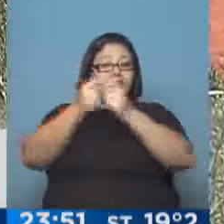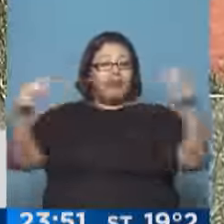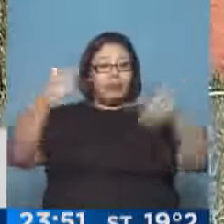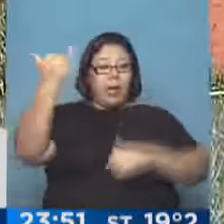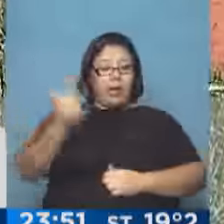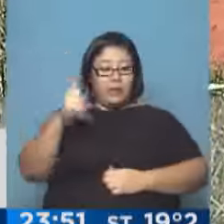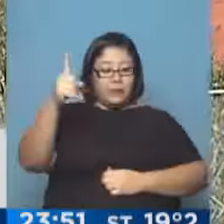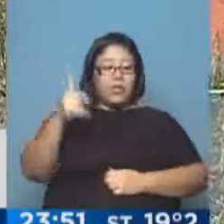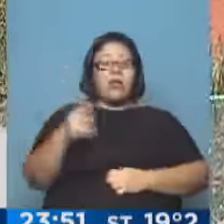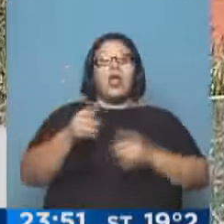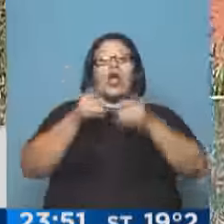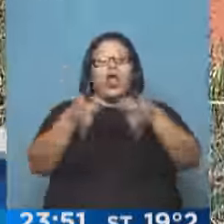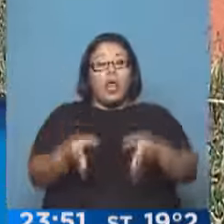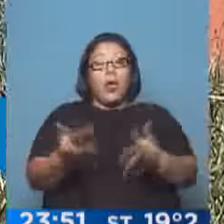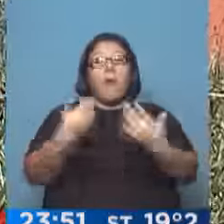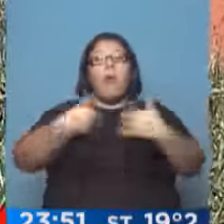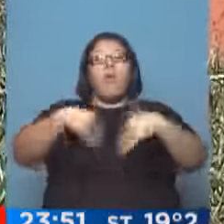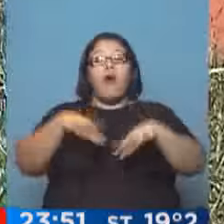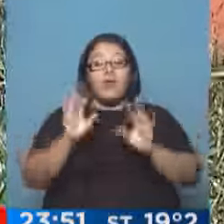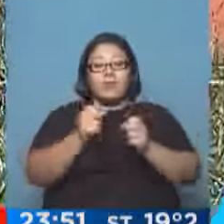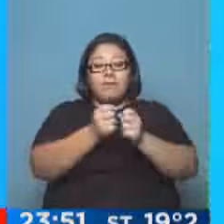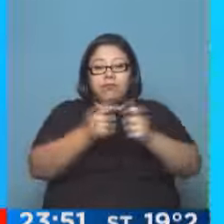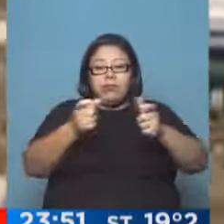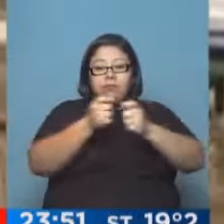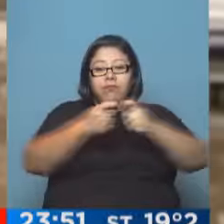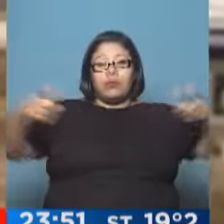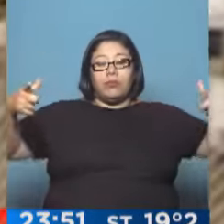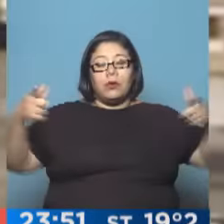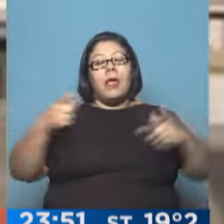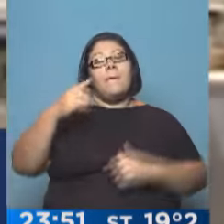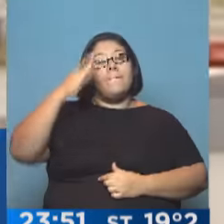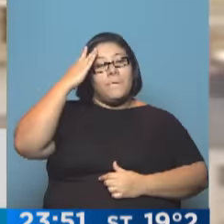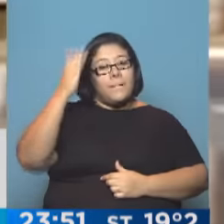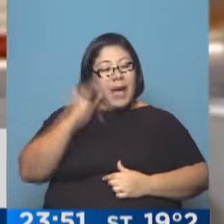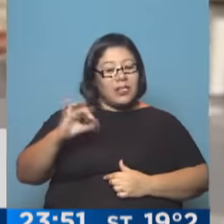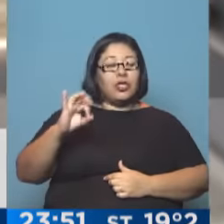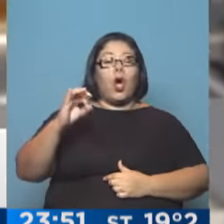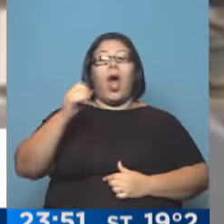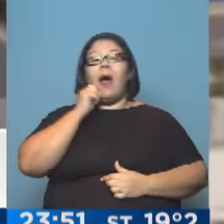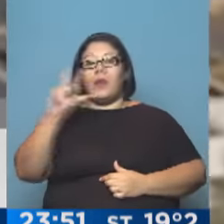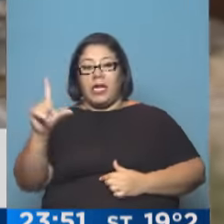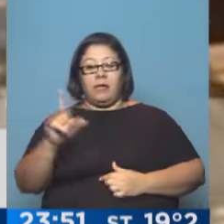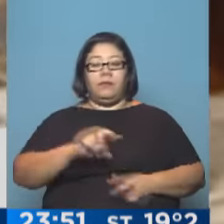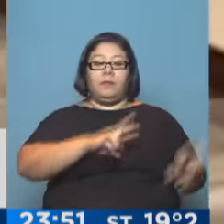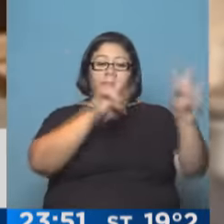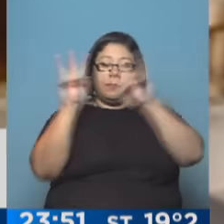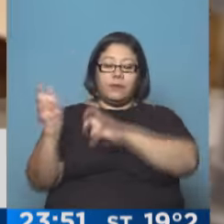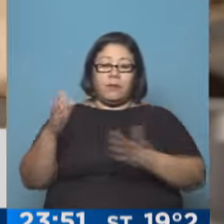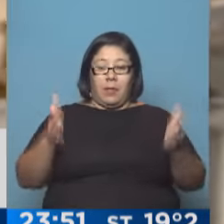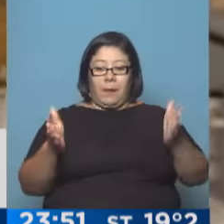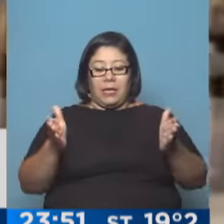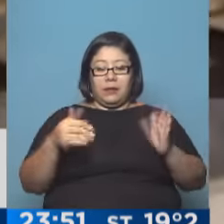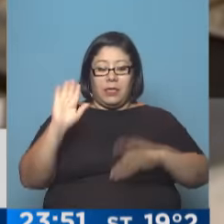cree que los contagios podrían aumentar entre marzo y abril. Niños de la calle en Catamarca. Un